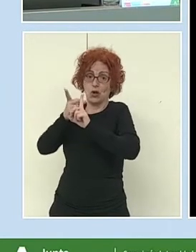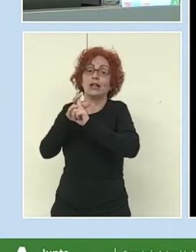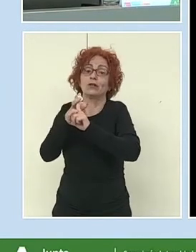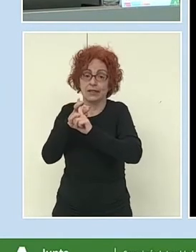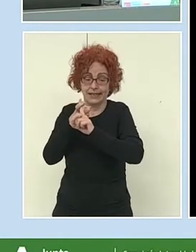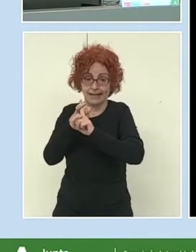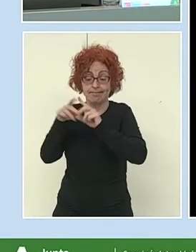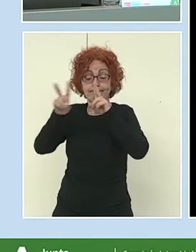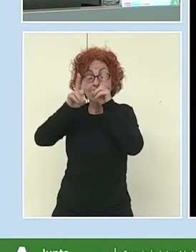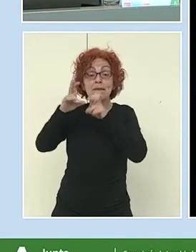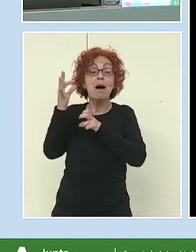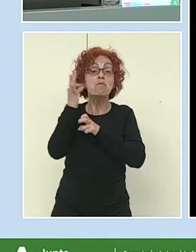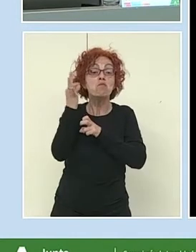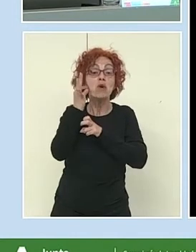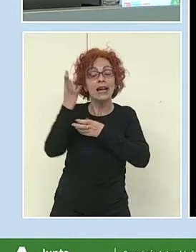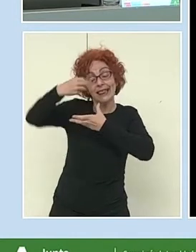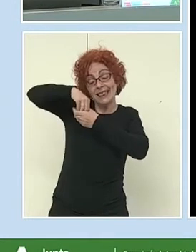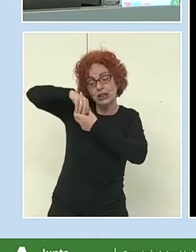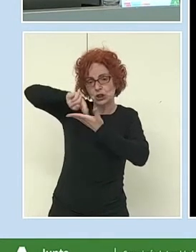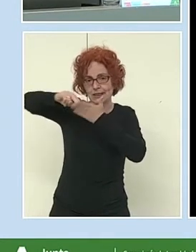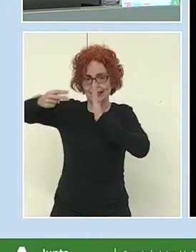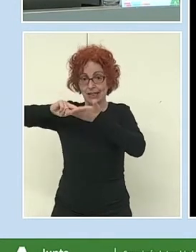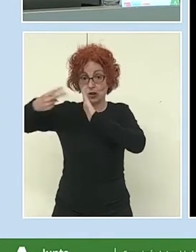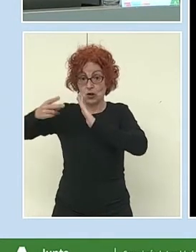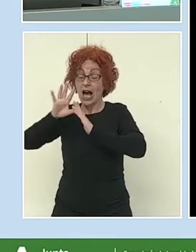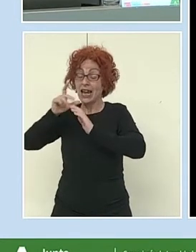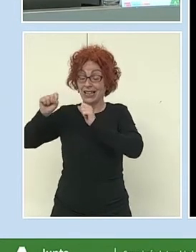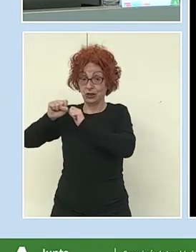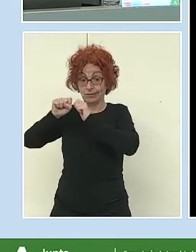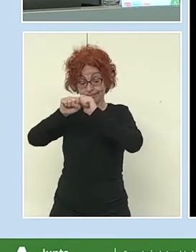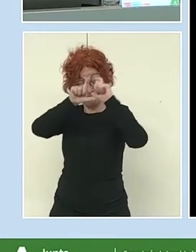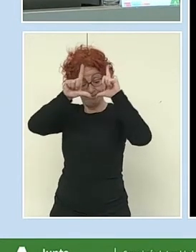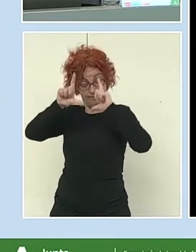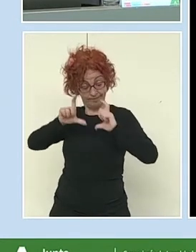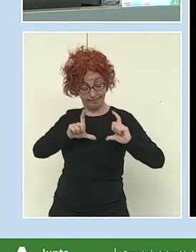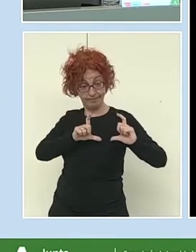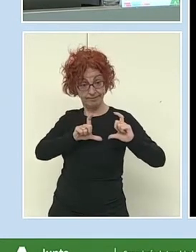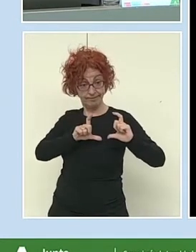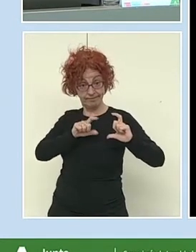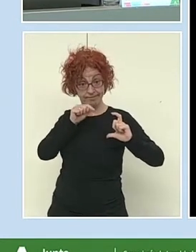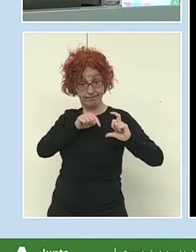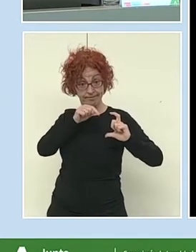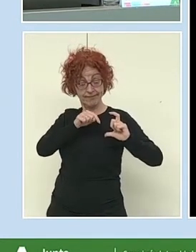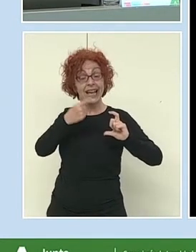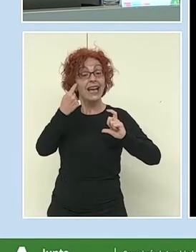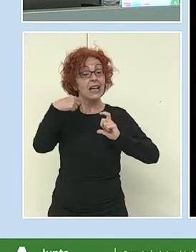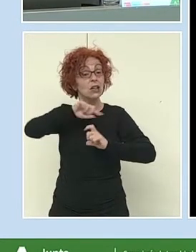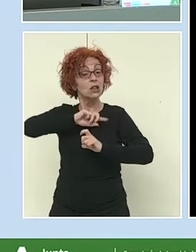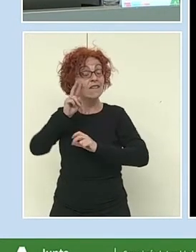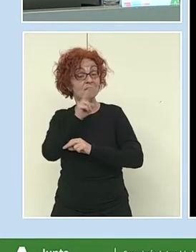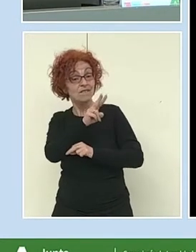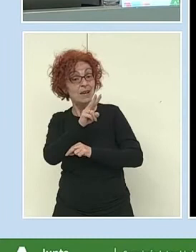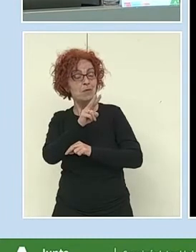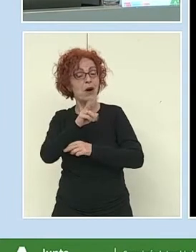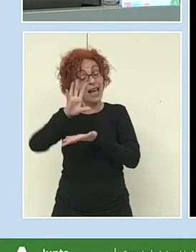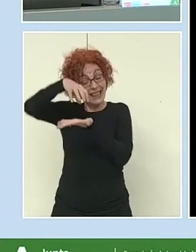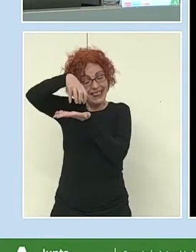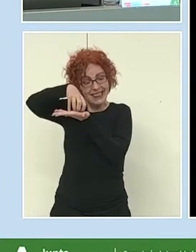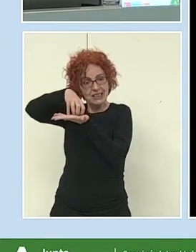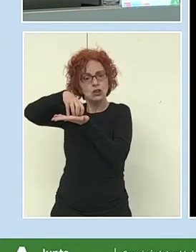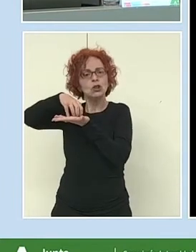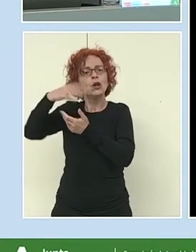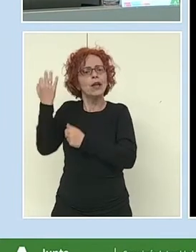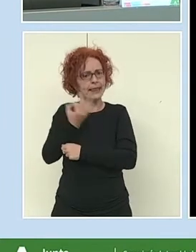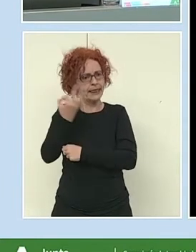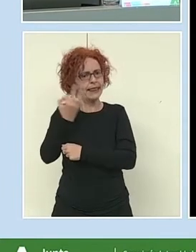en las TIC. Les pongo abajo ese recuadro porque sería también interesante que desde el centro de enseñanza se pusieran en contacto